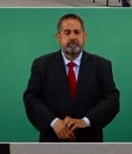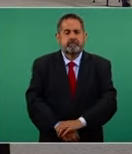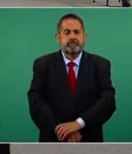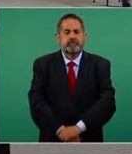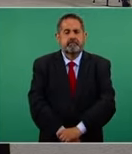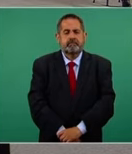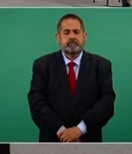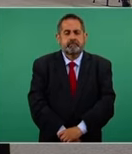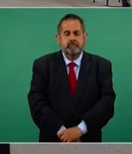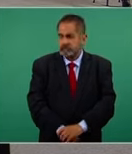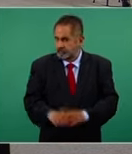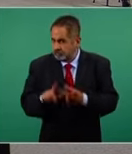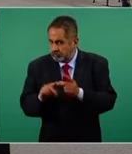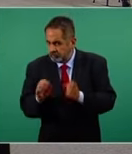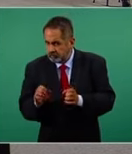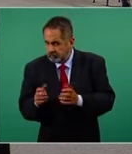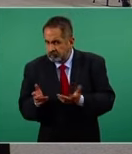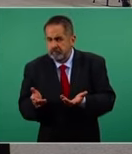¿No está?